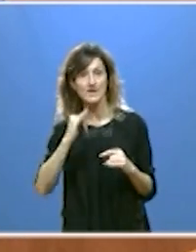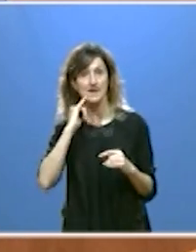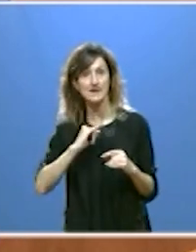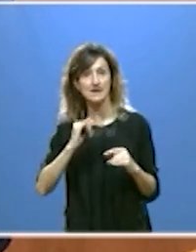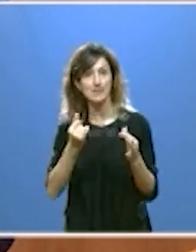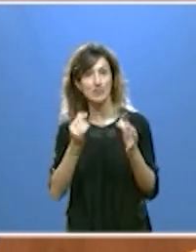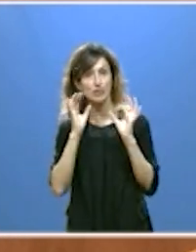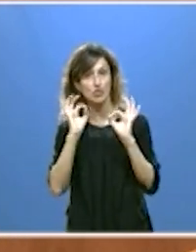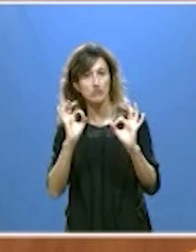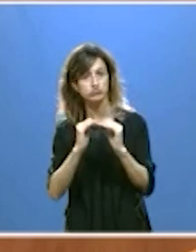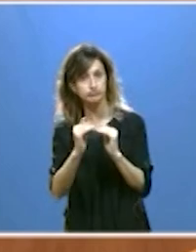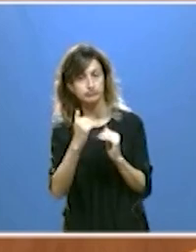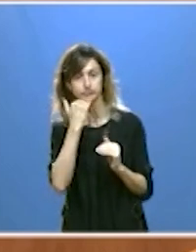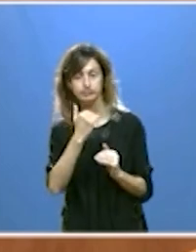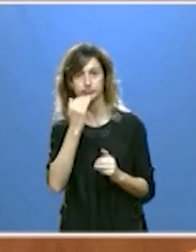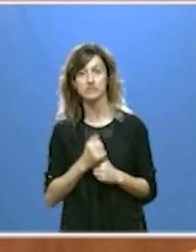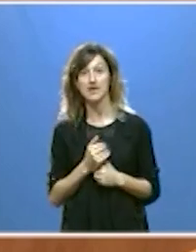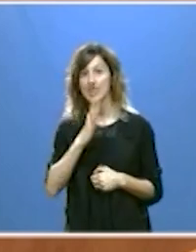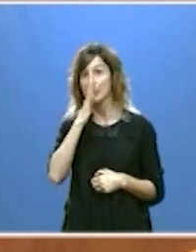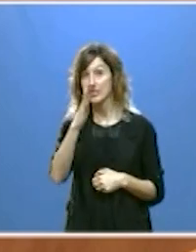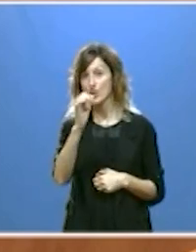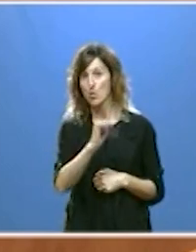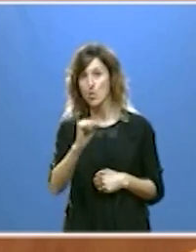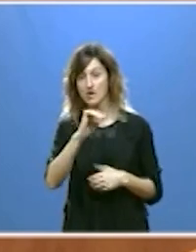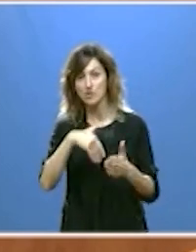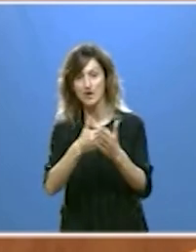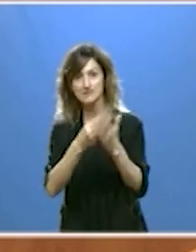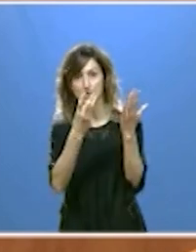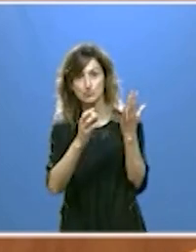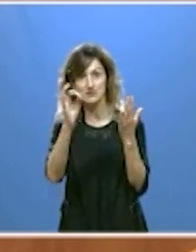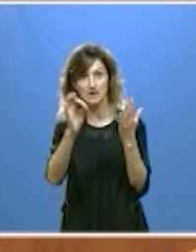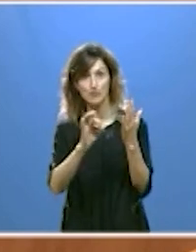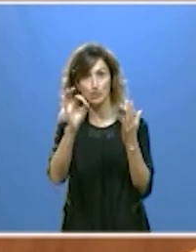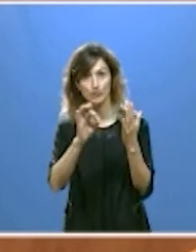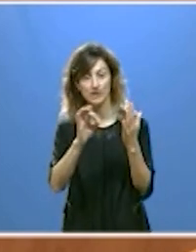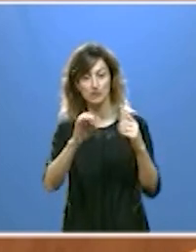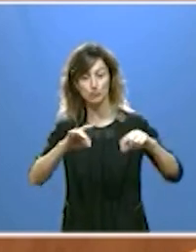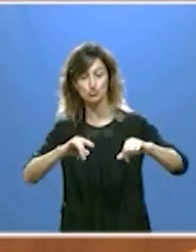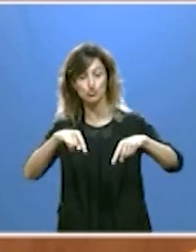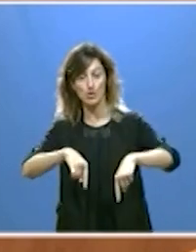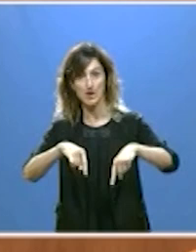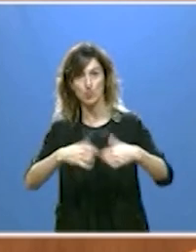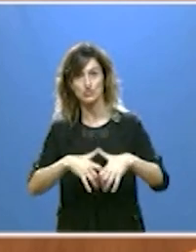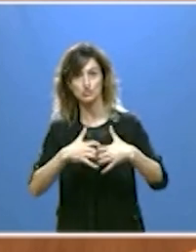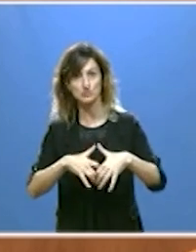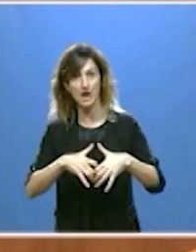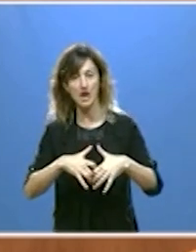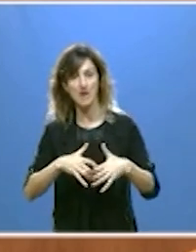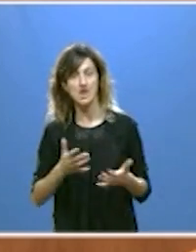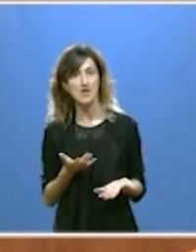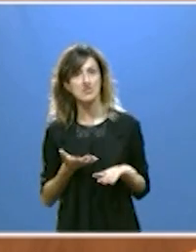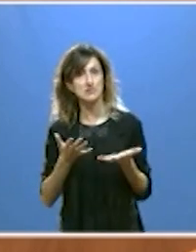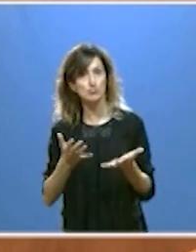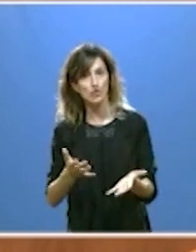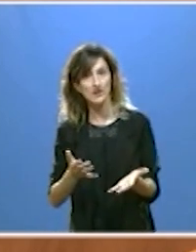razonable en un plazo de cinco años hasta el 80% de nuestro suelo industrial estará disponible